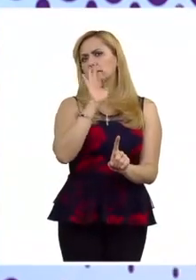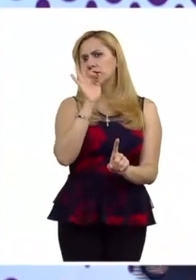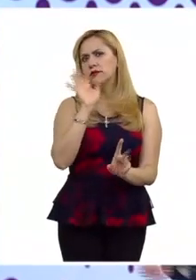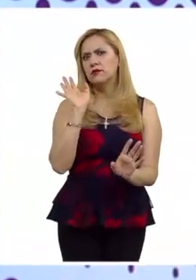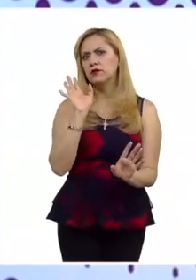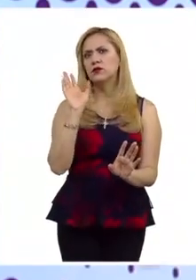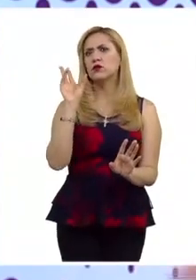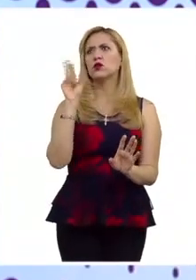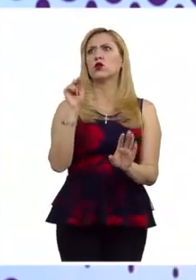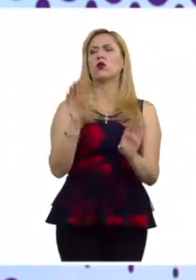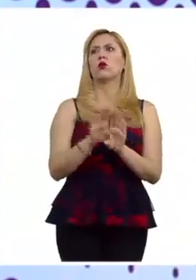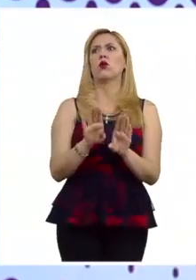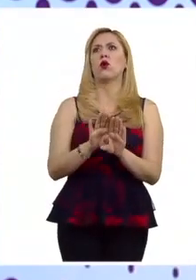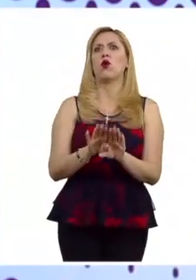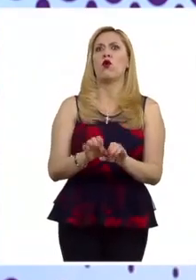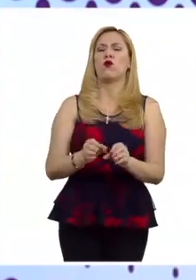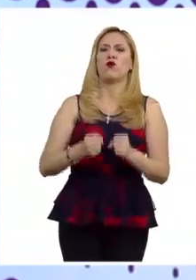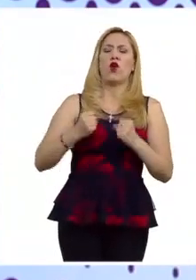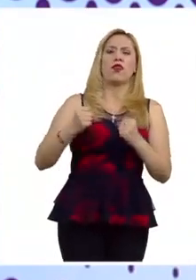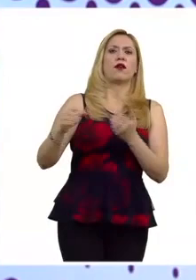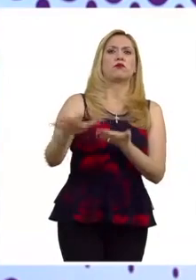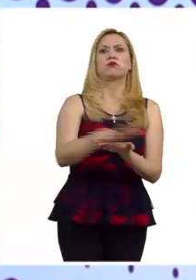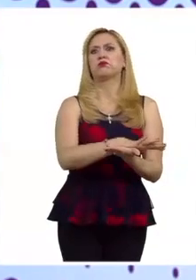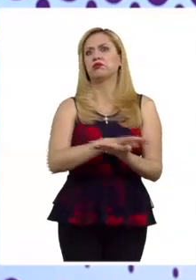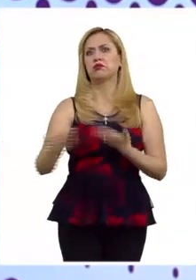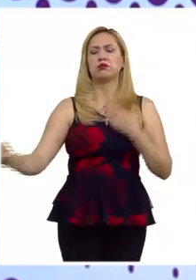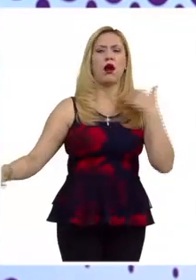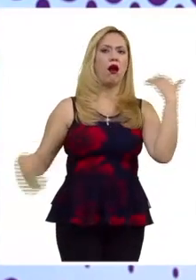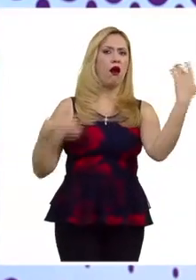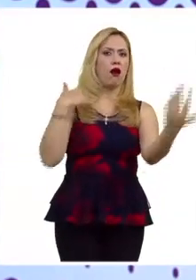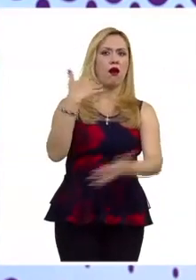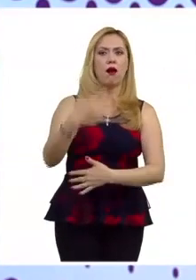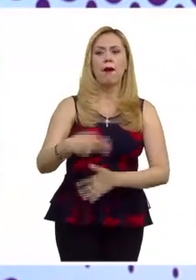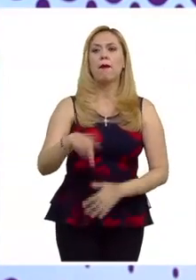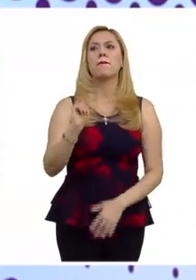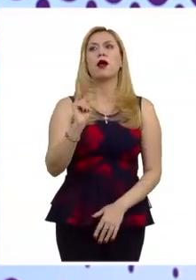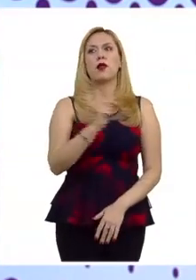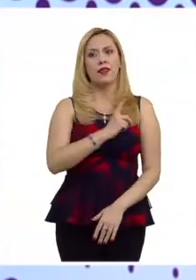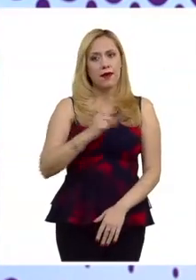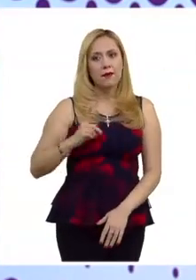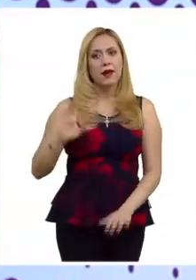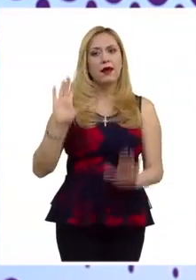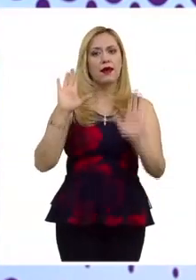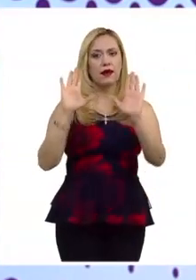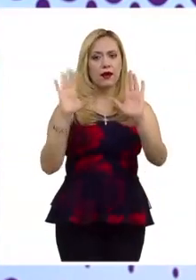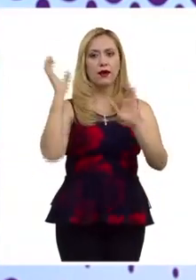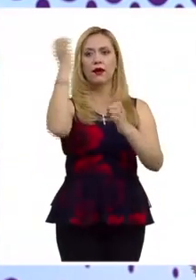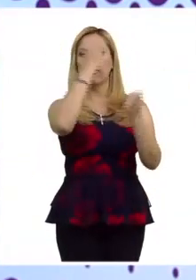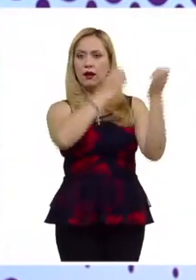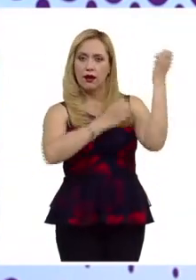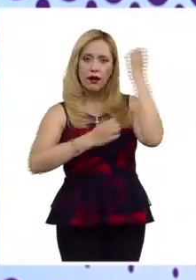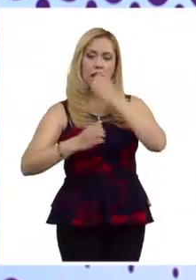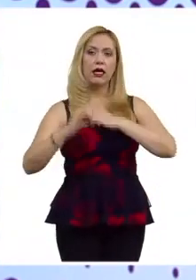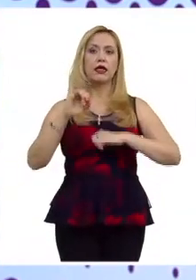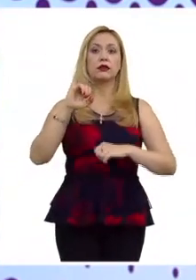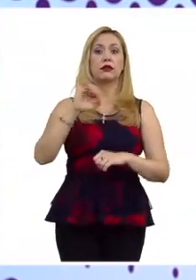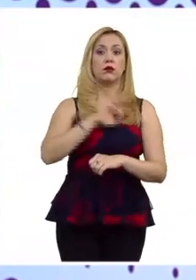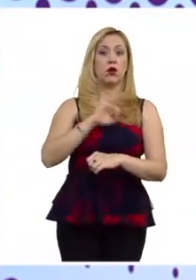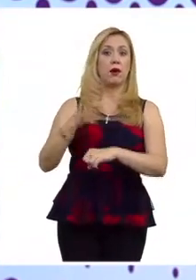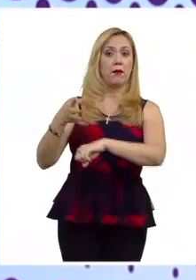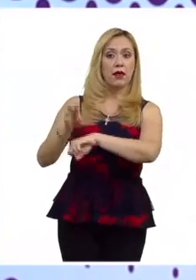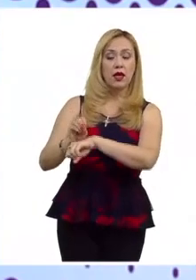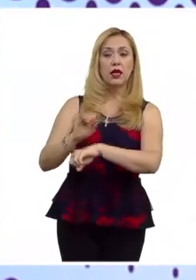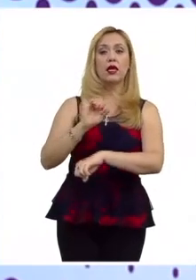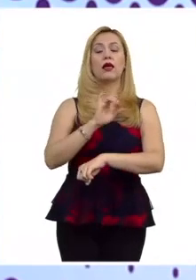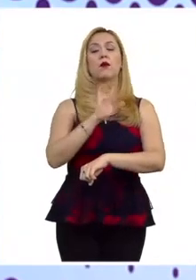llegan a ese nivel de exterminio, de violencia, los cuales también se tienen que valorar si se les debe permitir, si se les debe